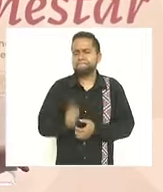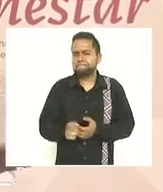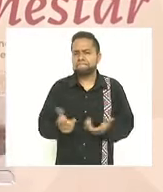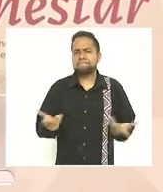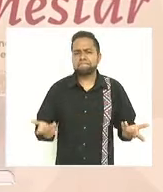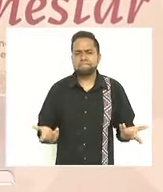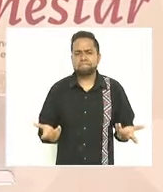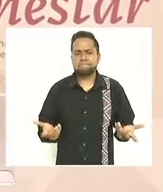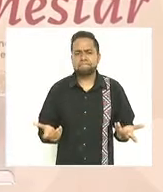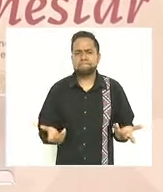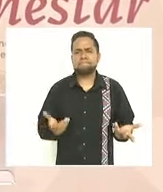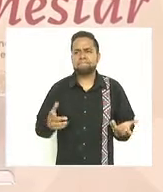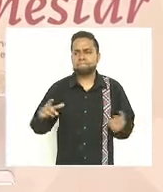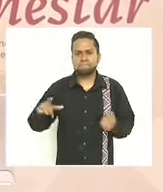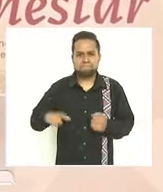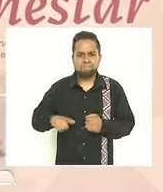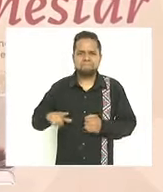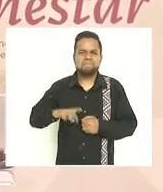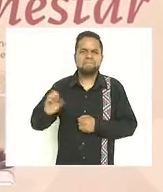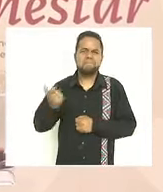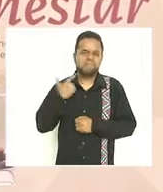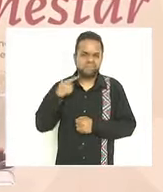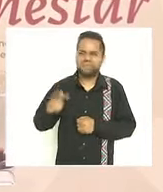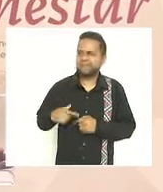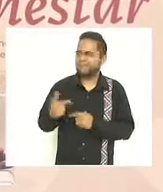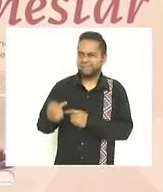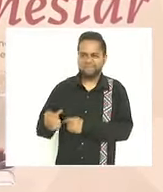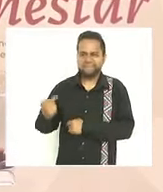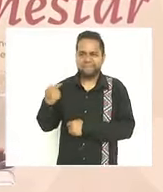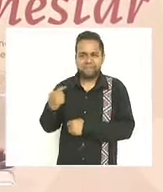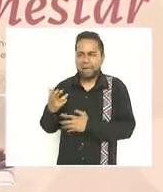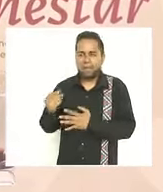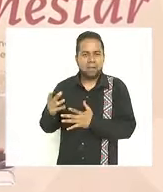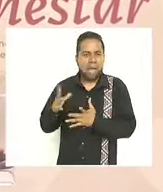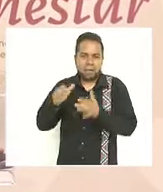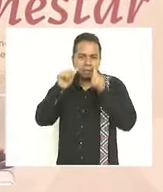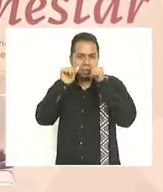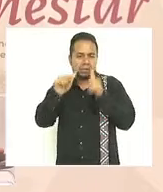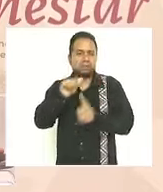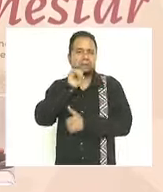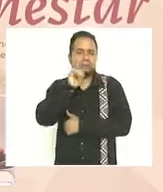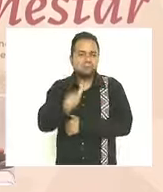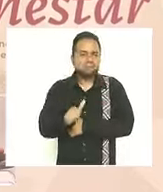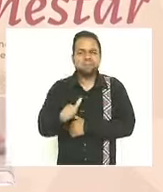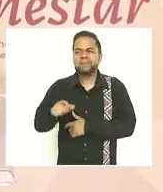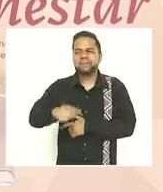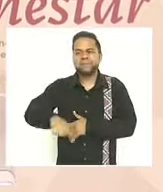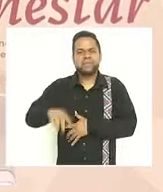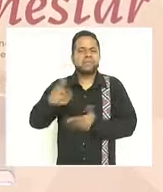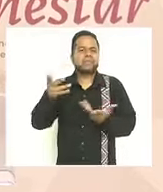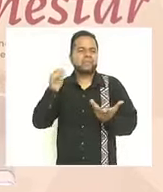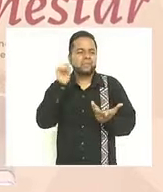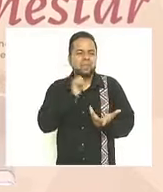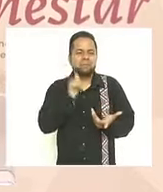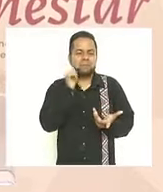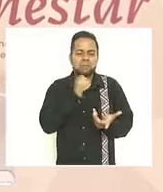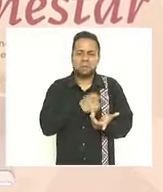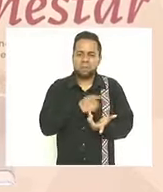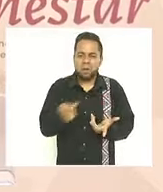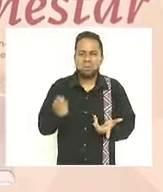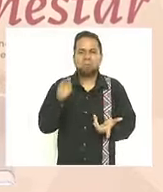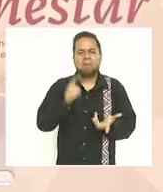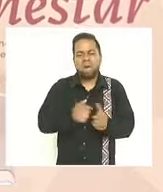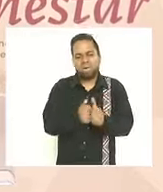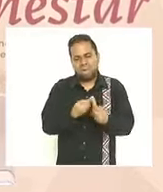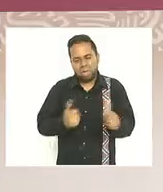indiferencia de gobiernos anteriores profundizó la pobreza y la marginación ha